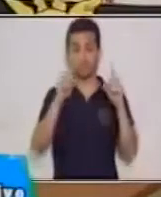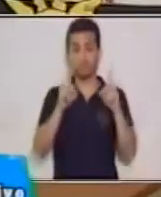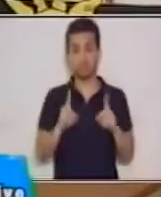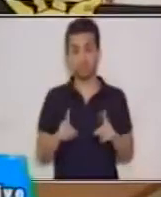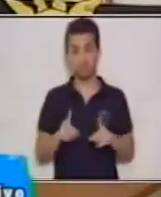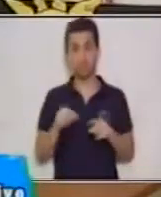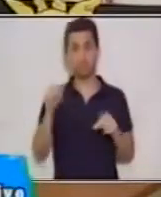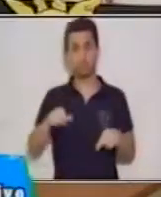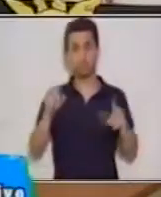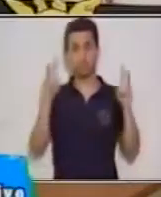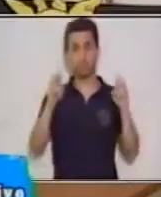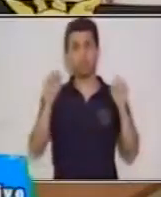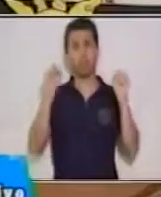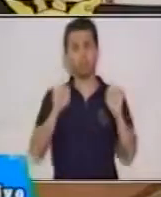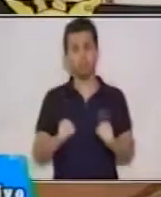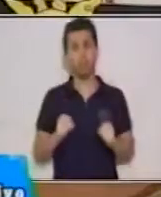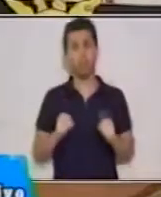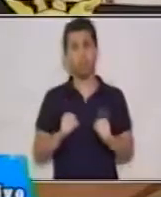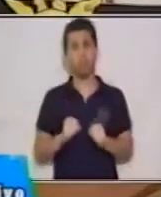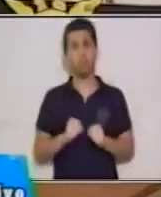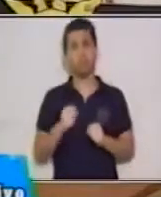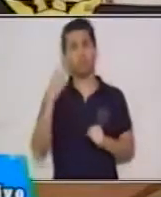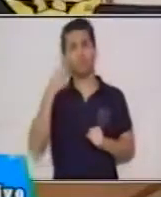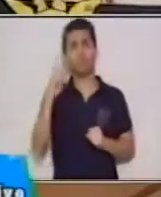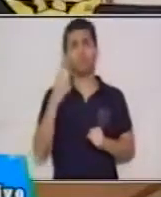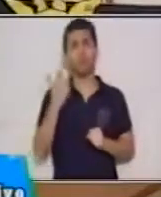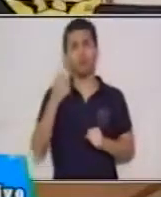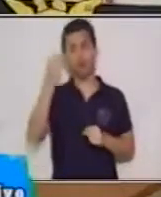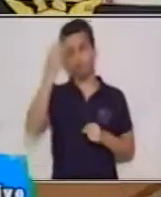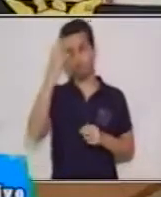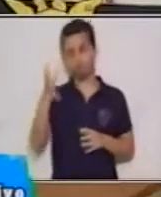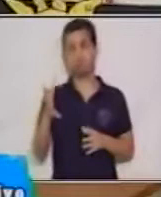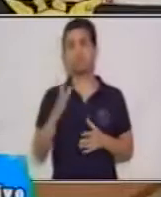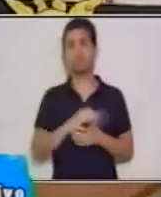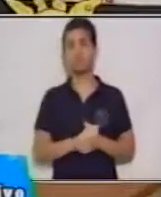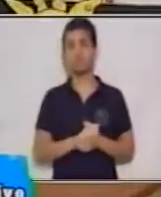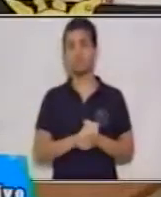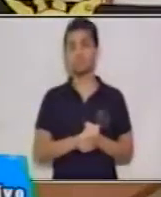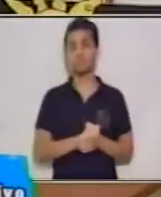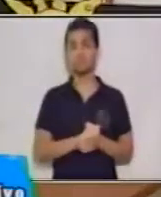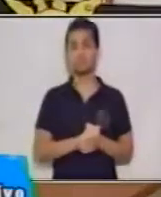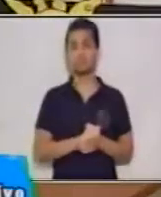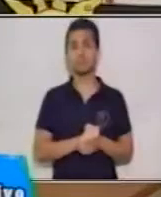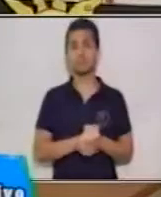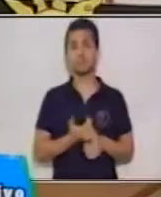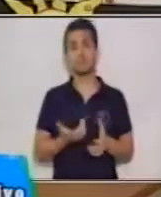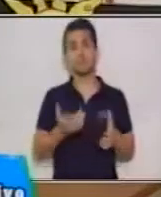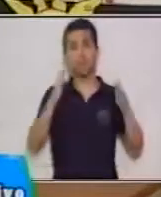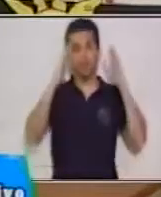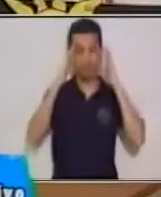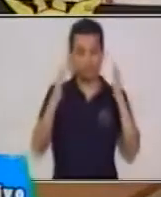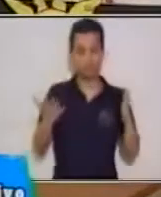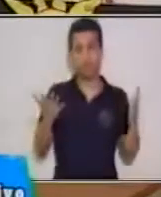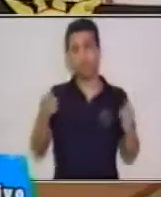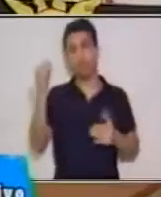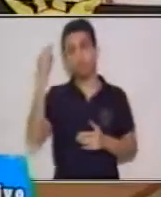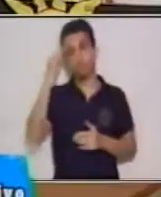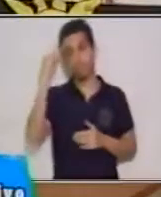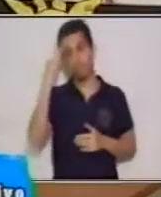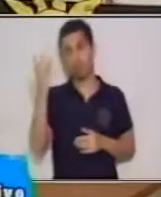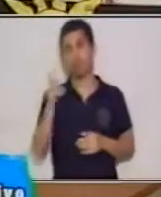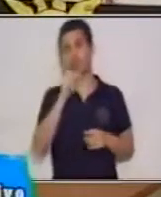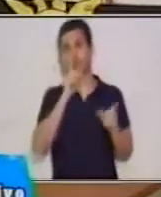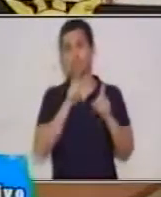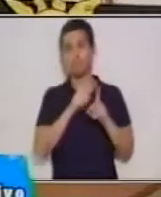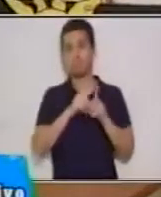este tema les ayudará a ejercitar habilidades y destrezas como la atención, la memoria y